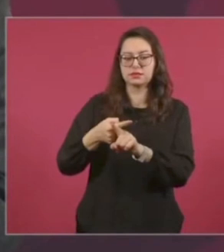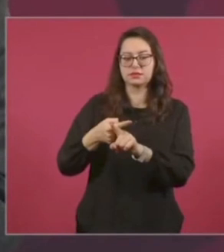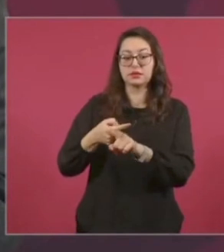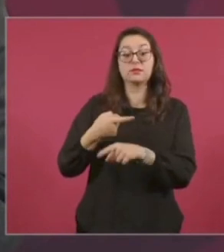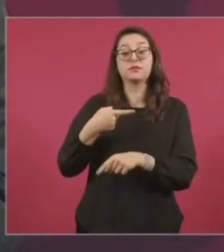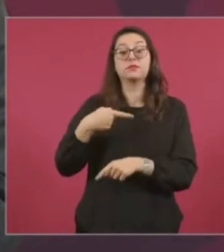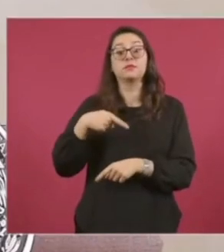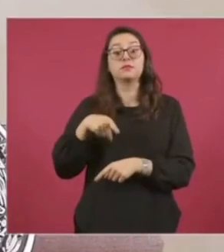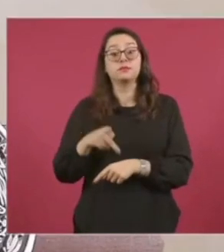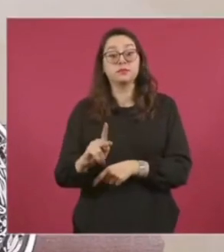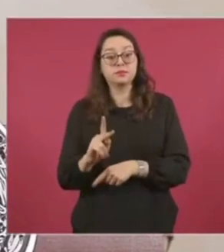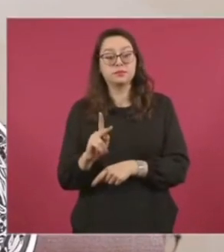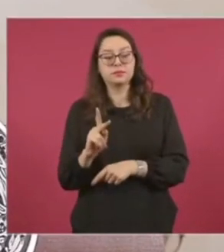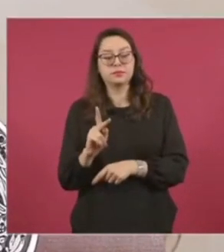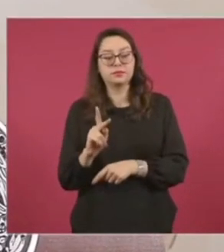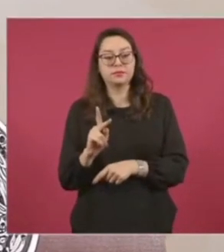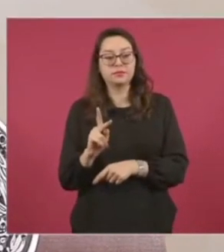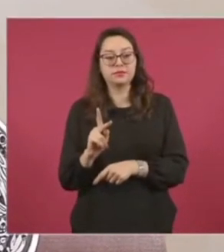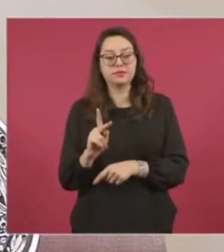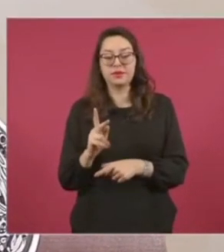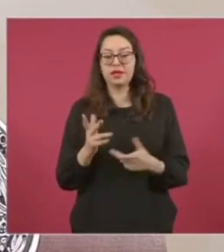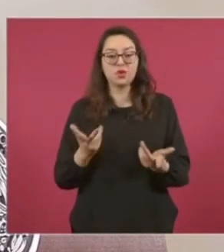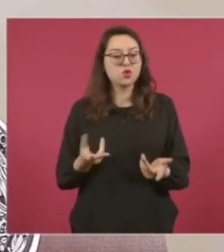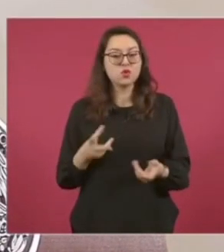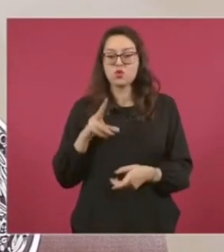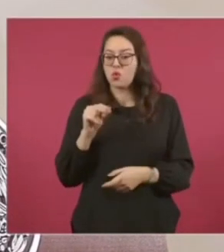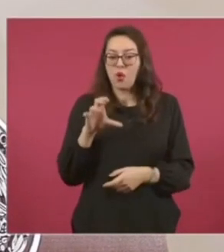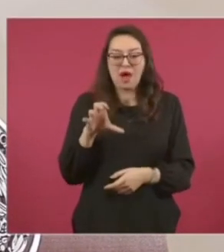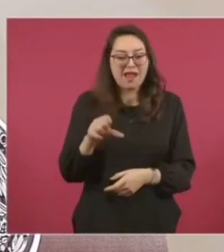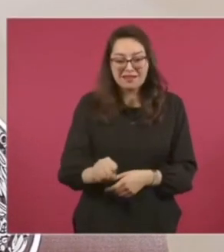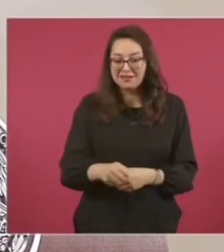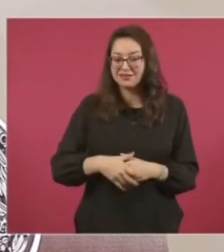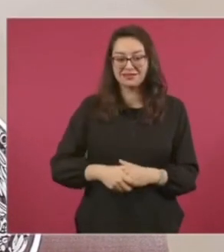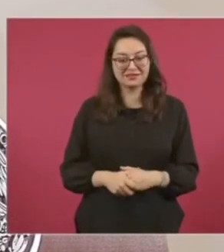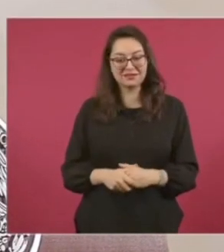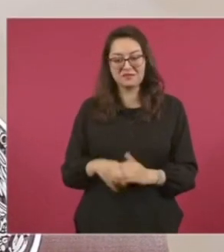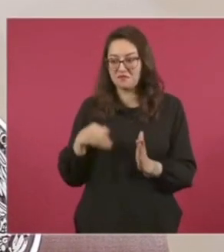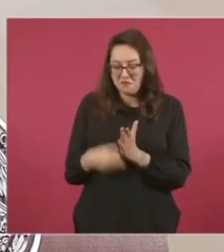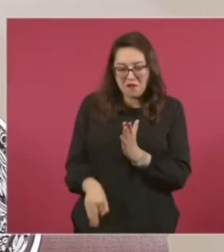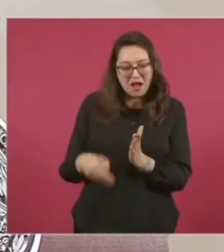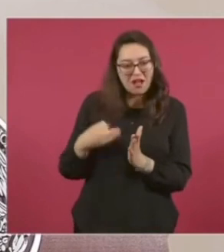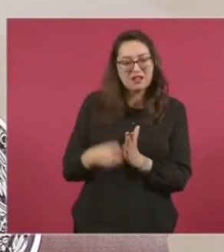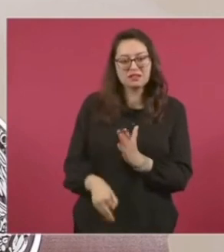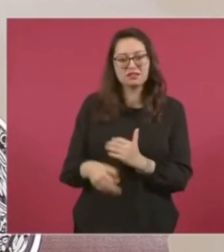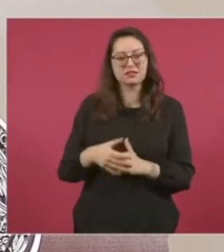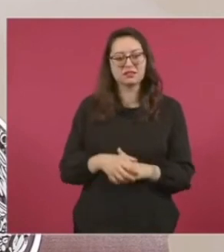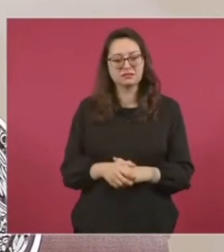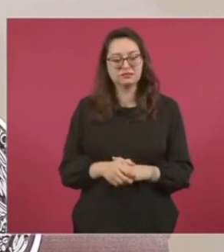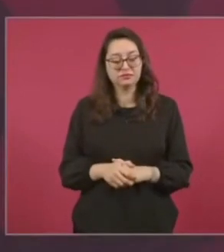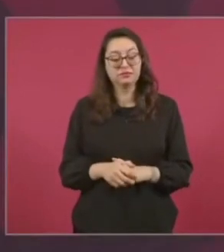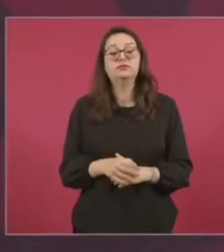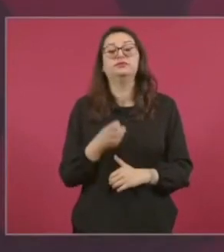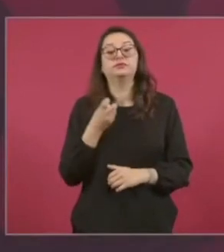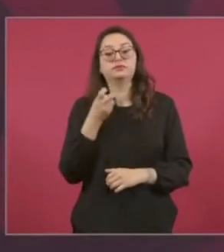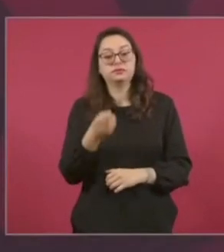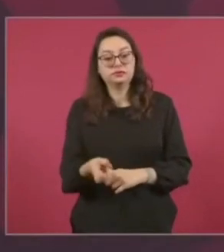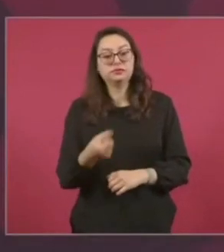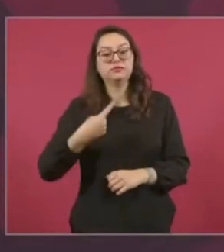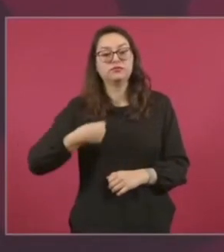Sin embargo, no es suficiente. Entonces, lo que vamos a hacer